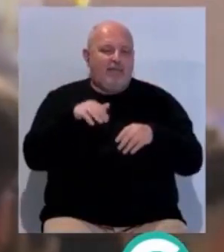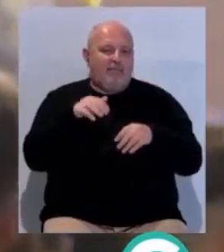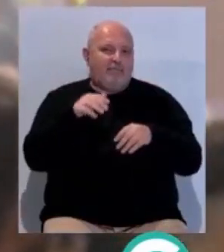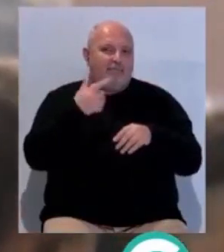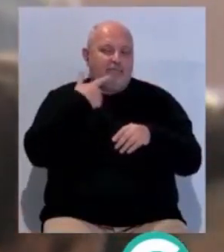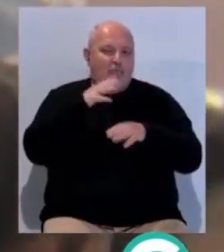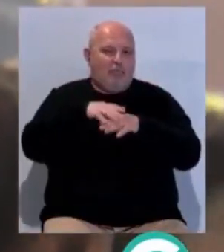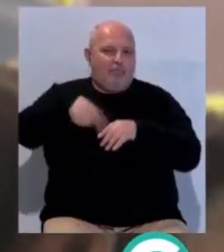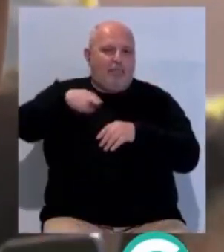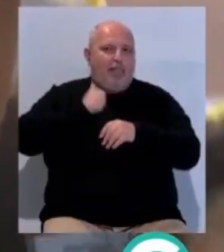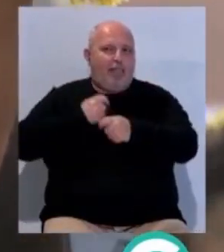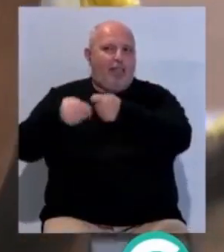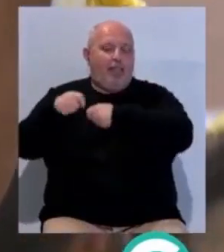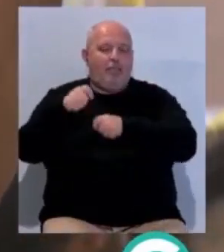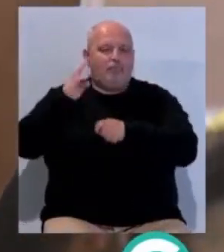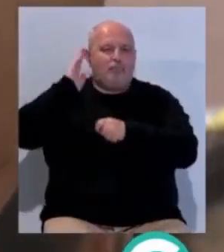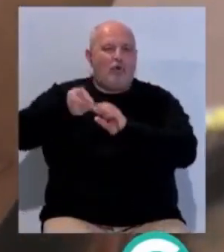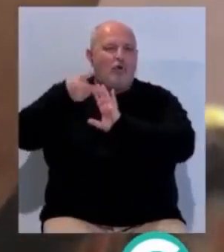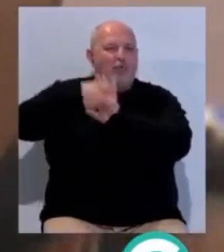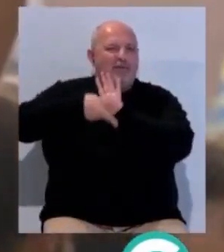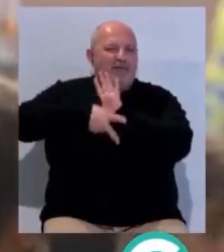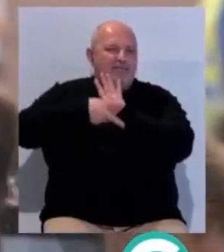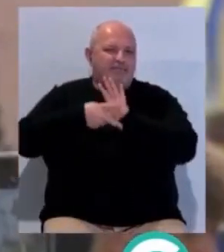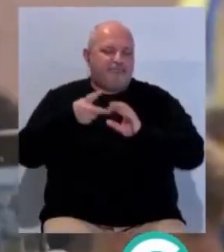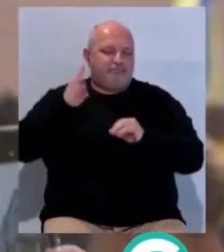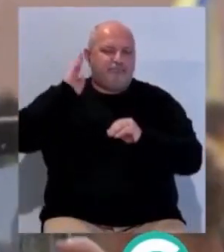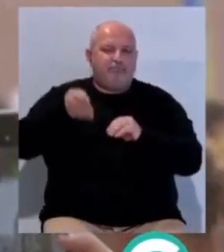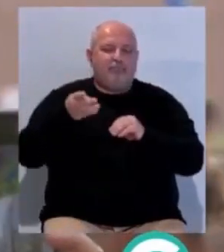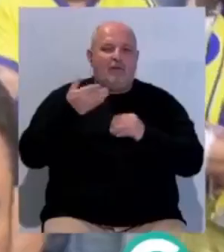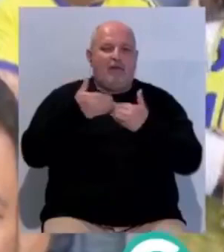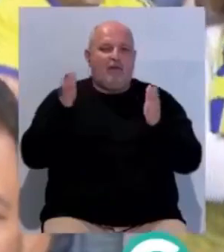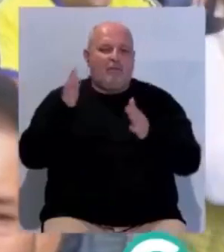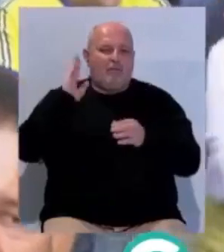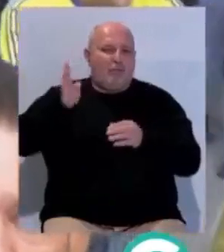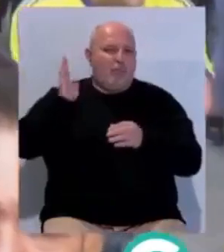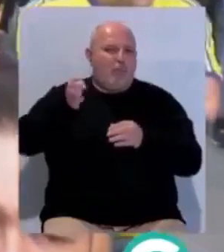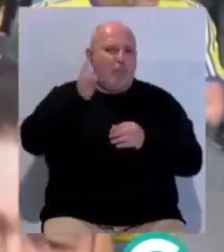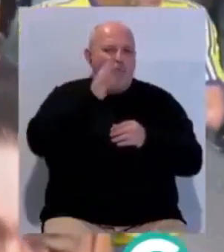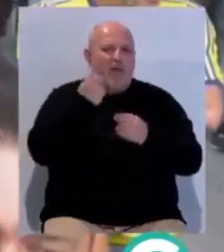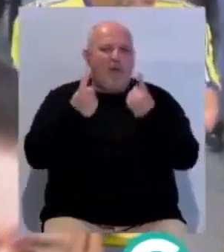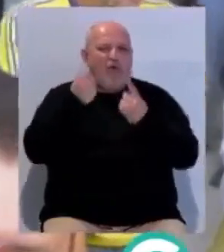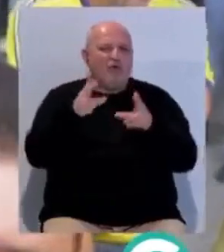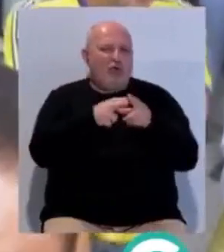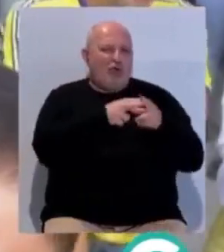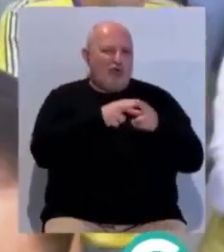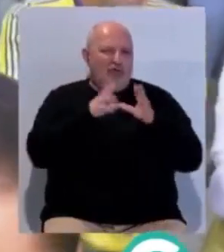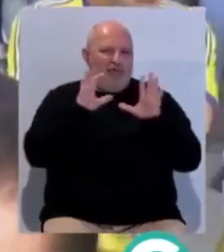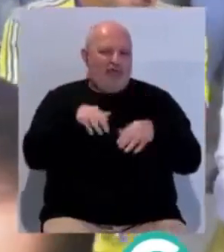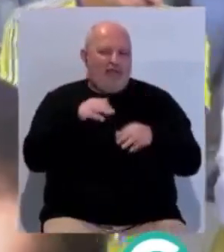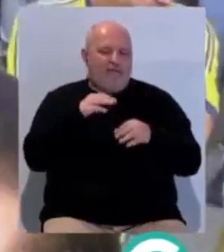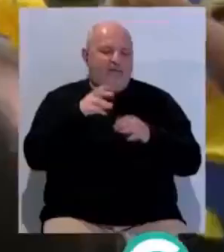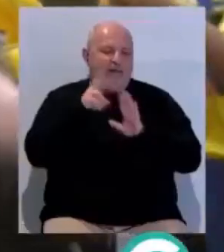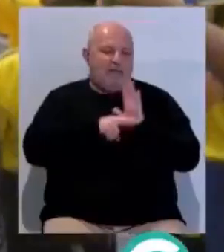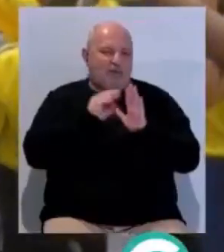según la entidad, se les aplicará la normativa existente con la apertura de expediente sancionador conforme al reglamento